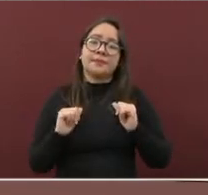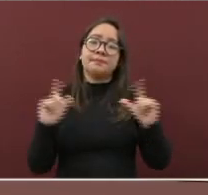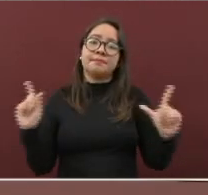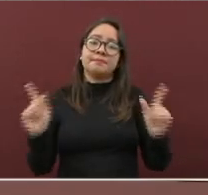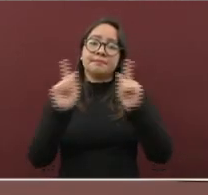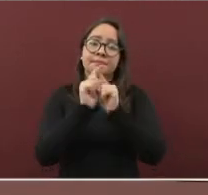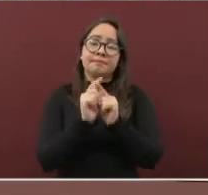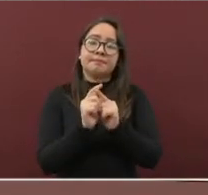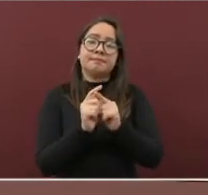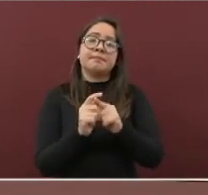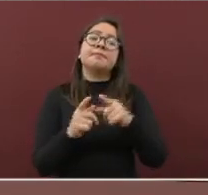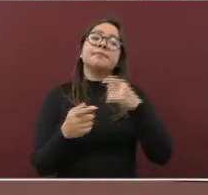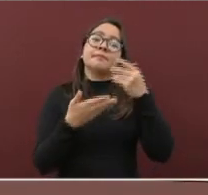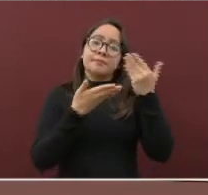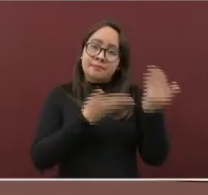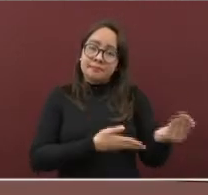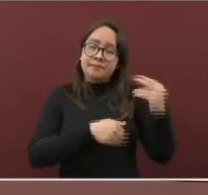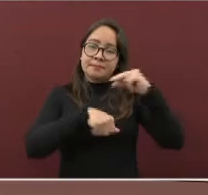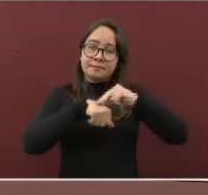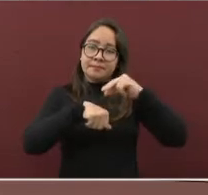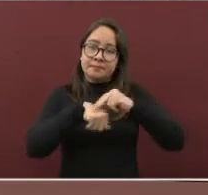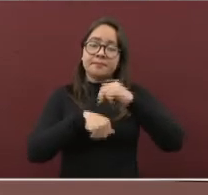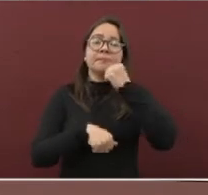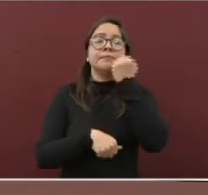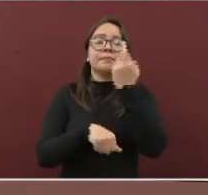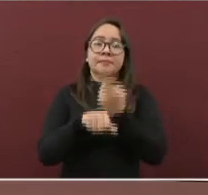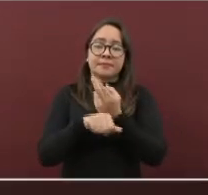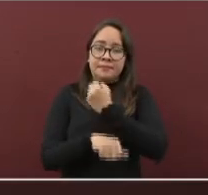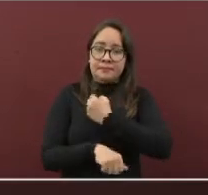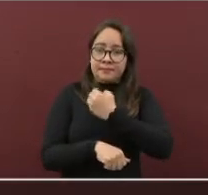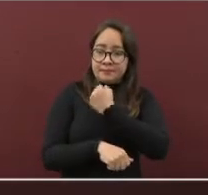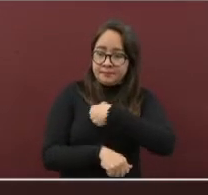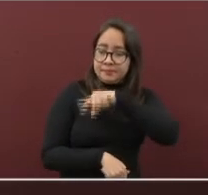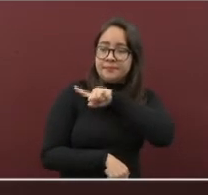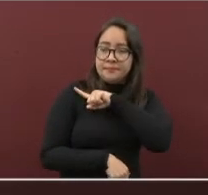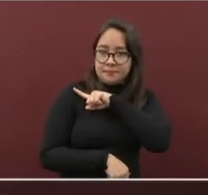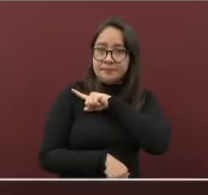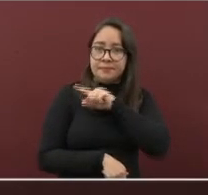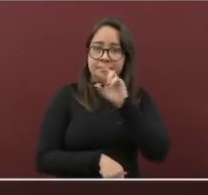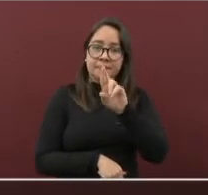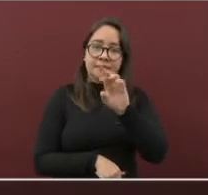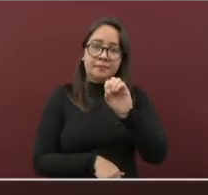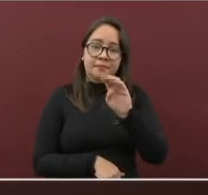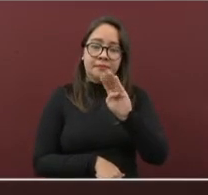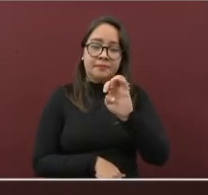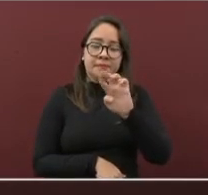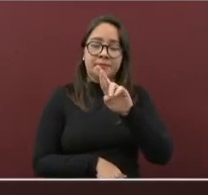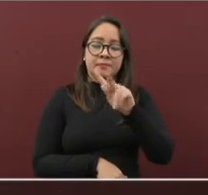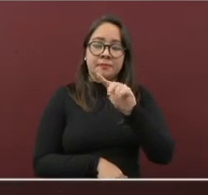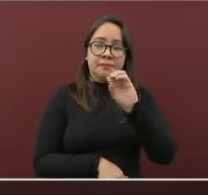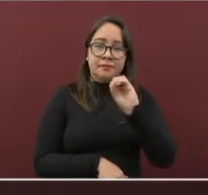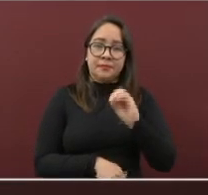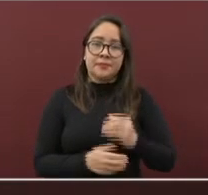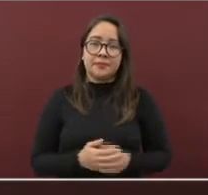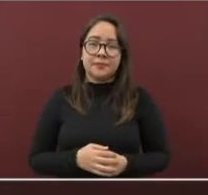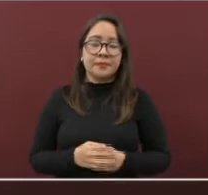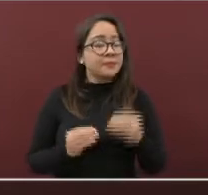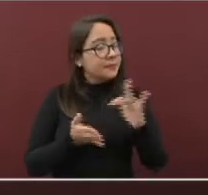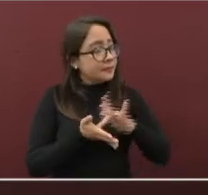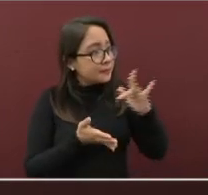Cedo el uso de la voz al doctor Roberto Ramos Alor, secretario de Salud. Muchísimas gracias, doctoras.